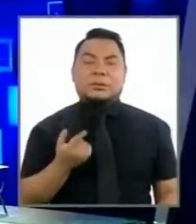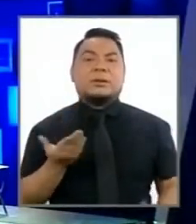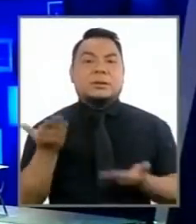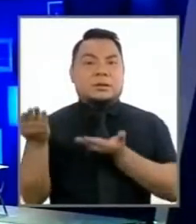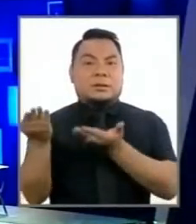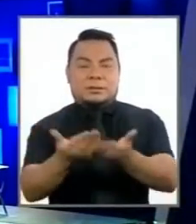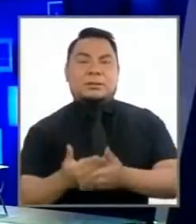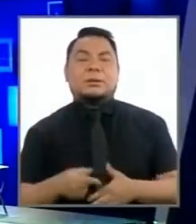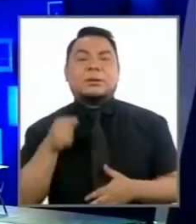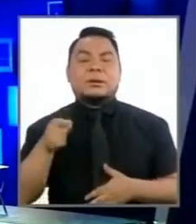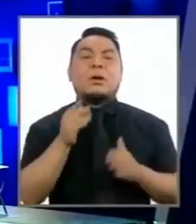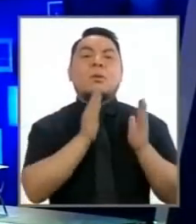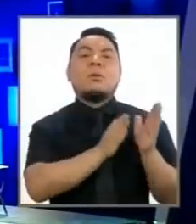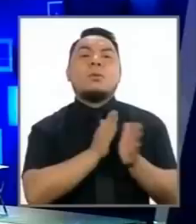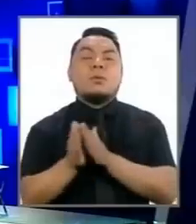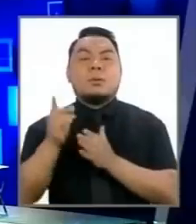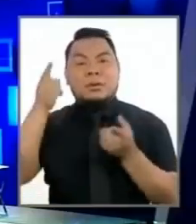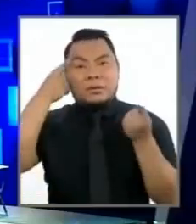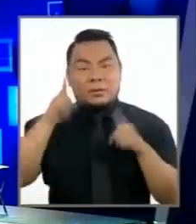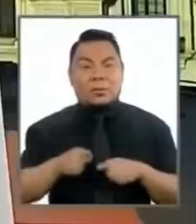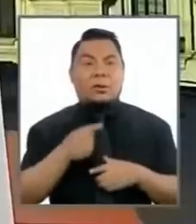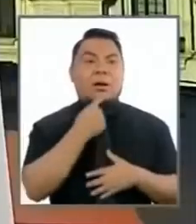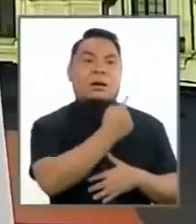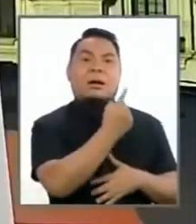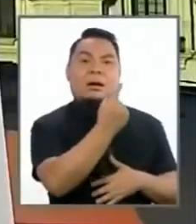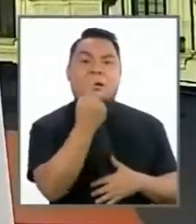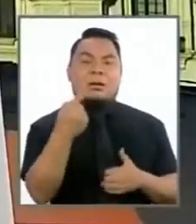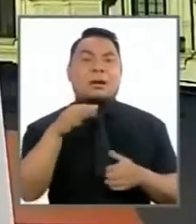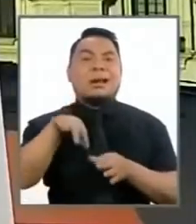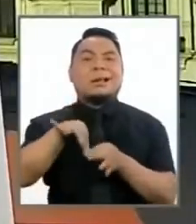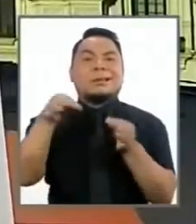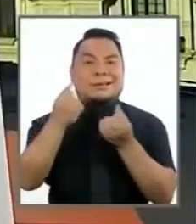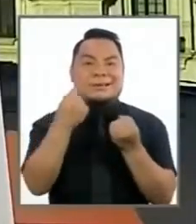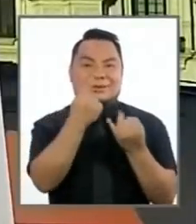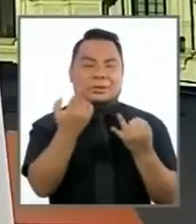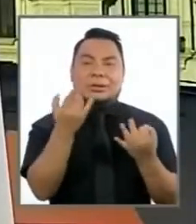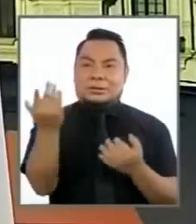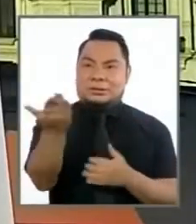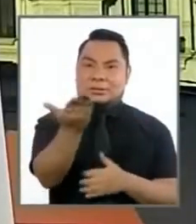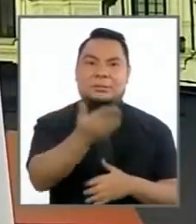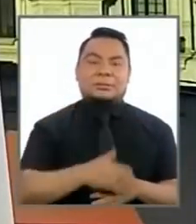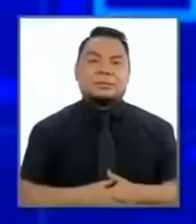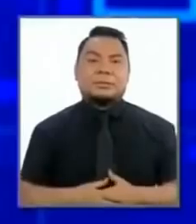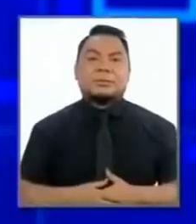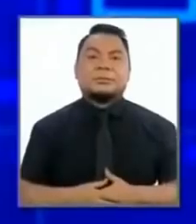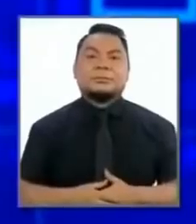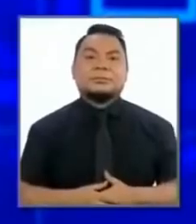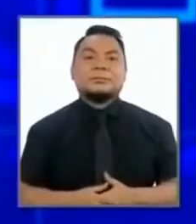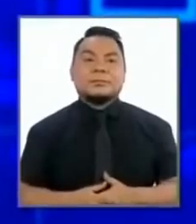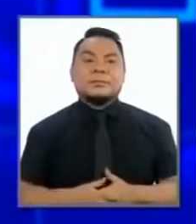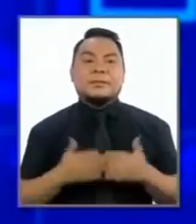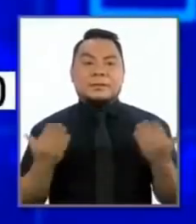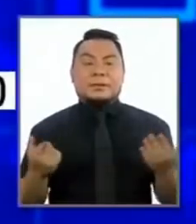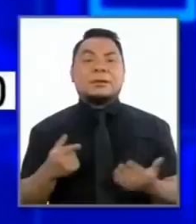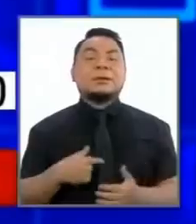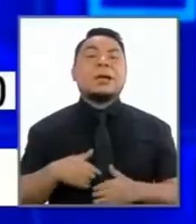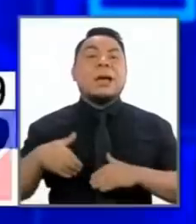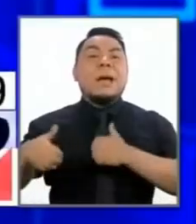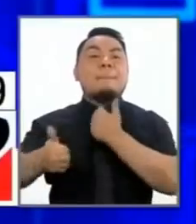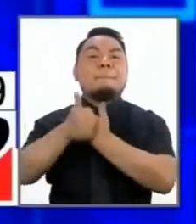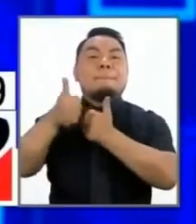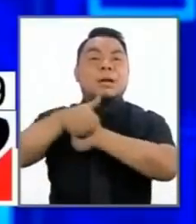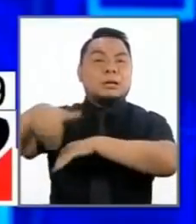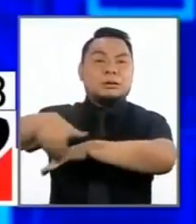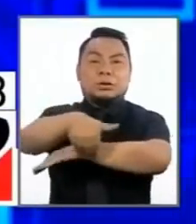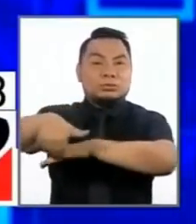establecido en el orden que acordaron cada uno de los equipos electorales adelante mire la inseguridad